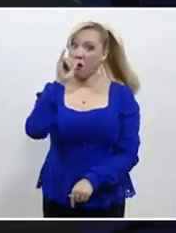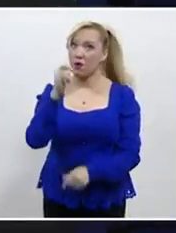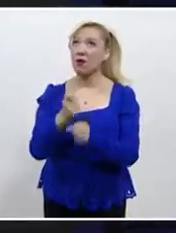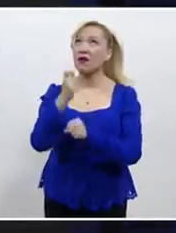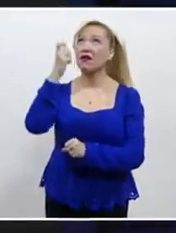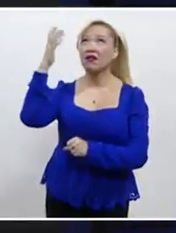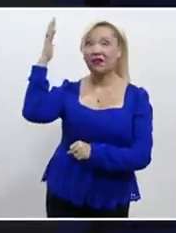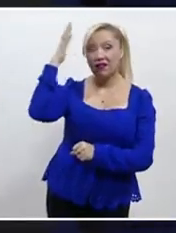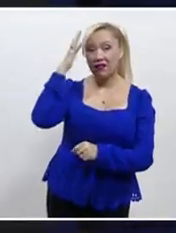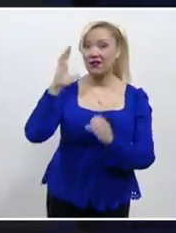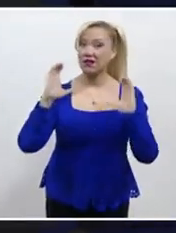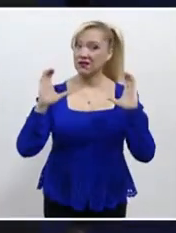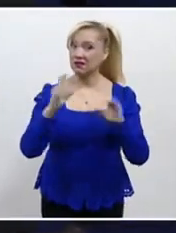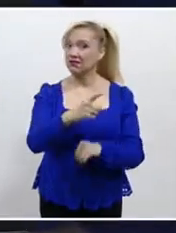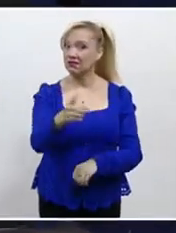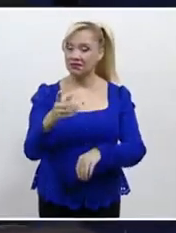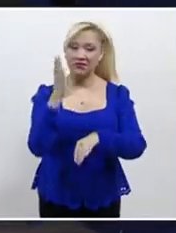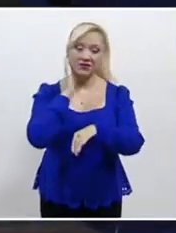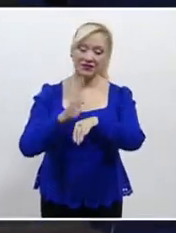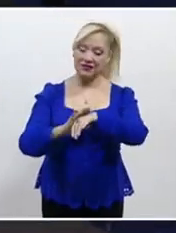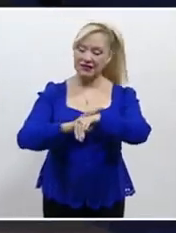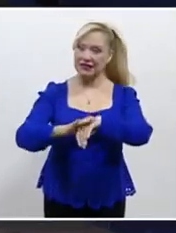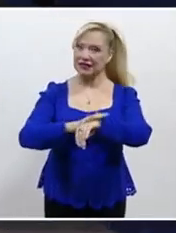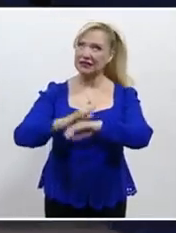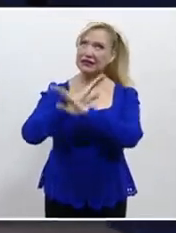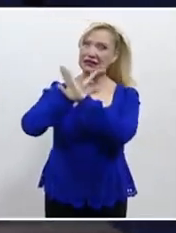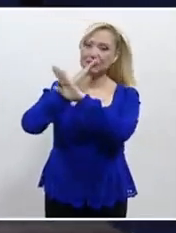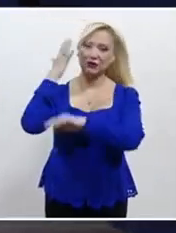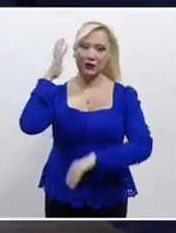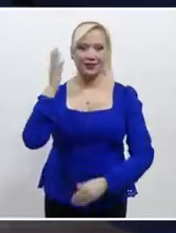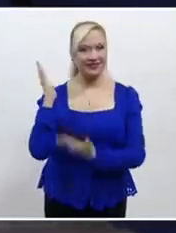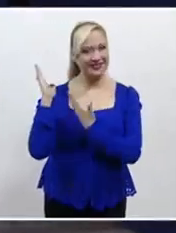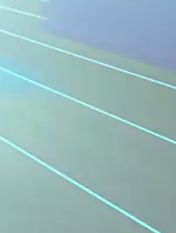evite golpes de calor. Lo dejamos con información del clima.